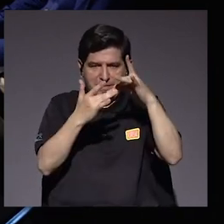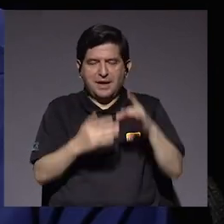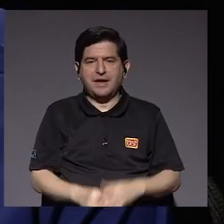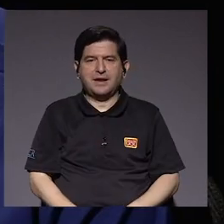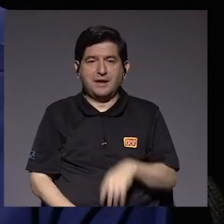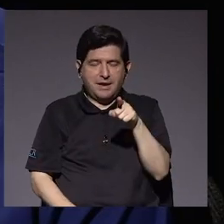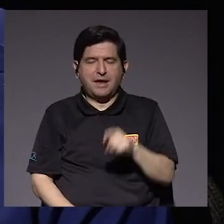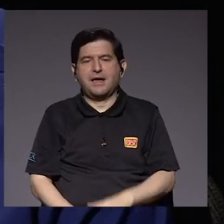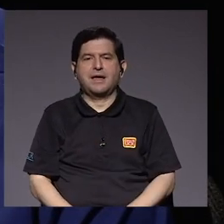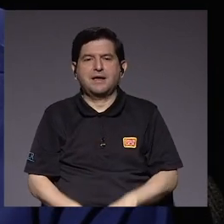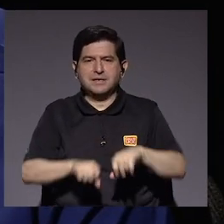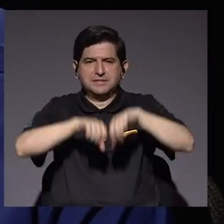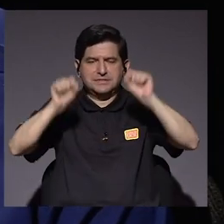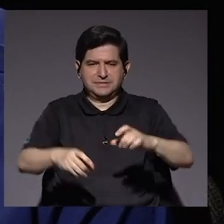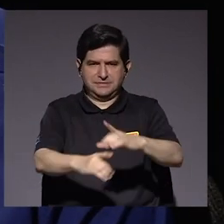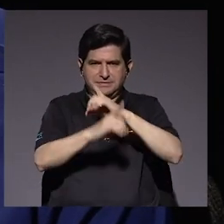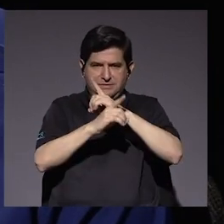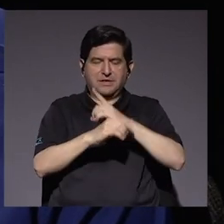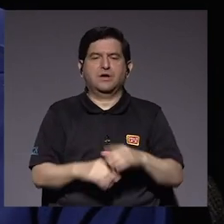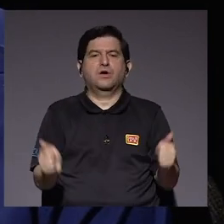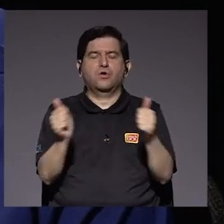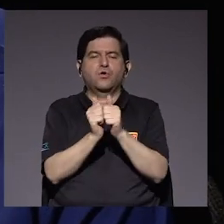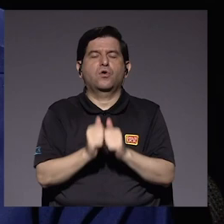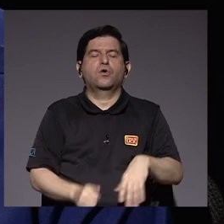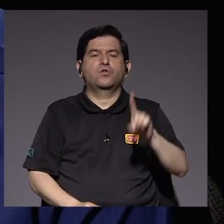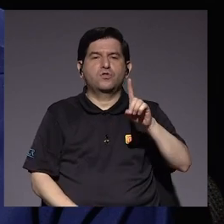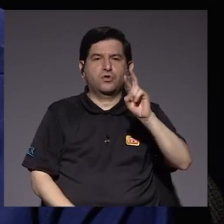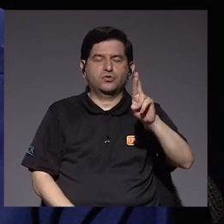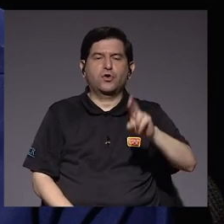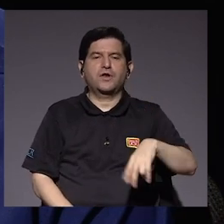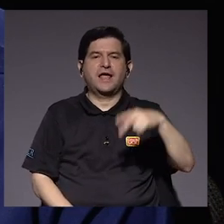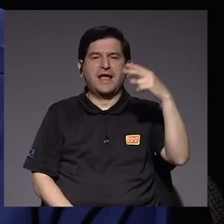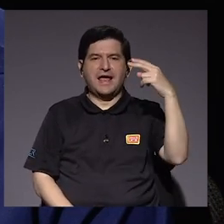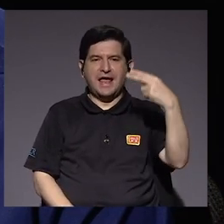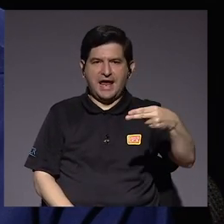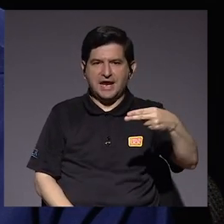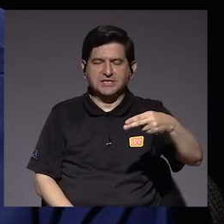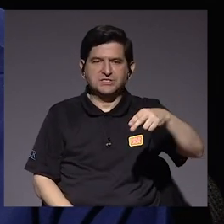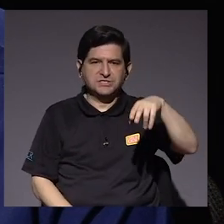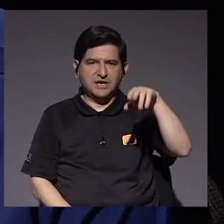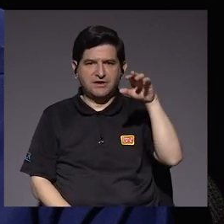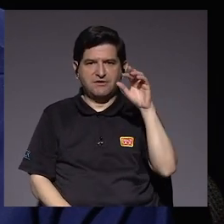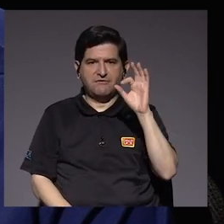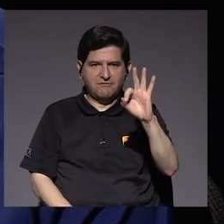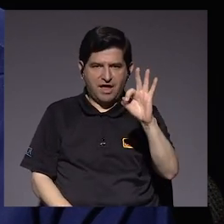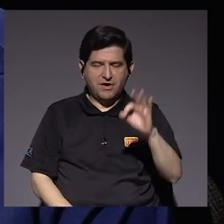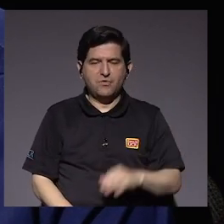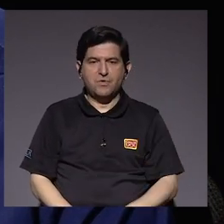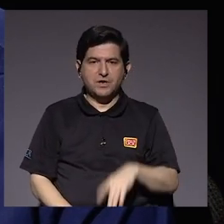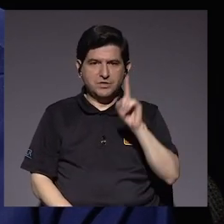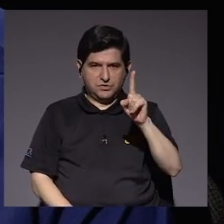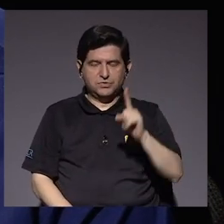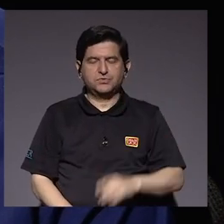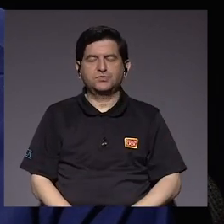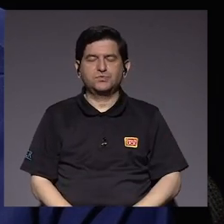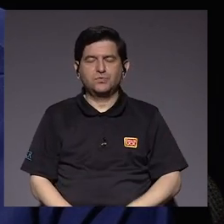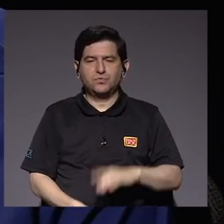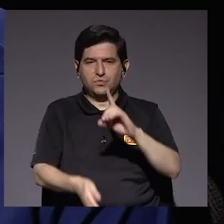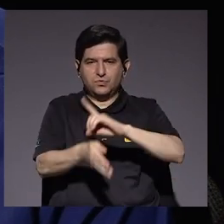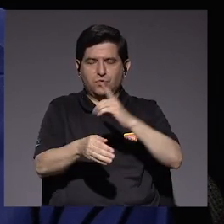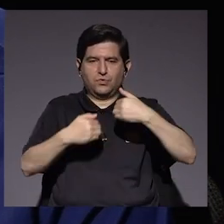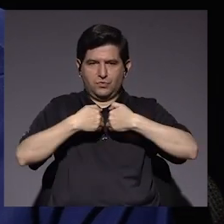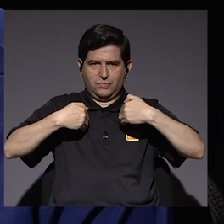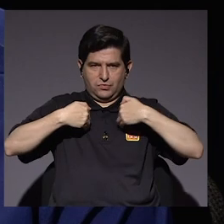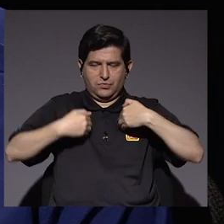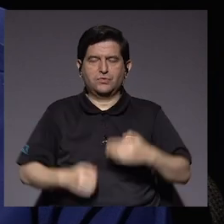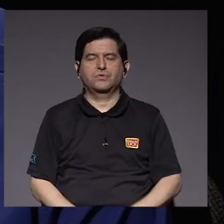Rica, se unió con el doctor Hercher Flowers, un veterinario agregado militar de la Embajada de los